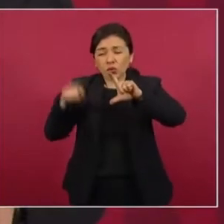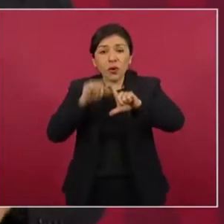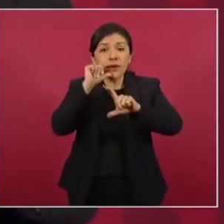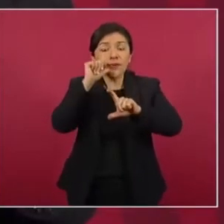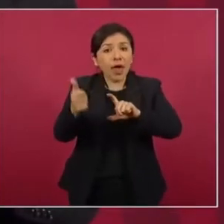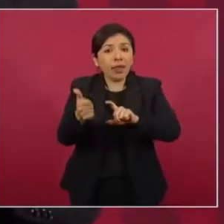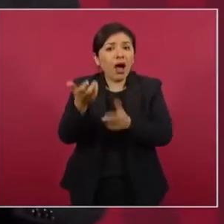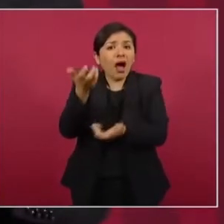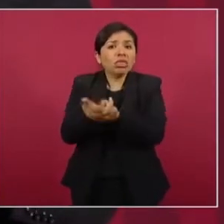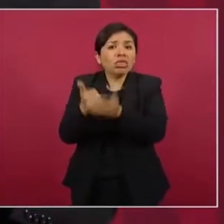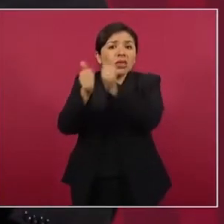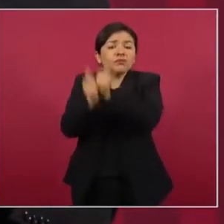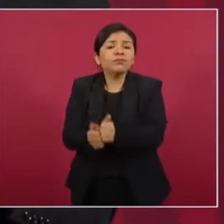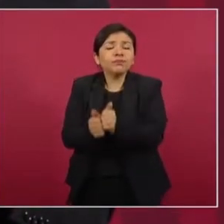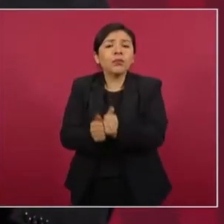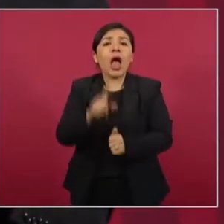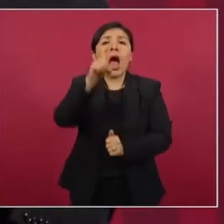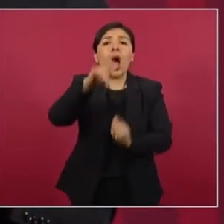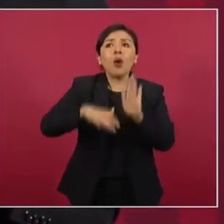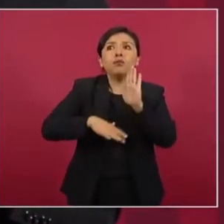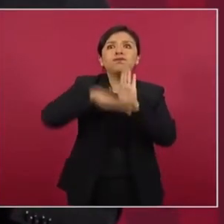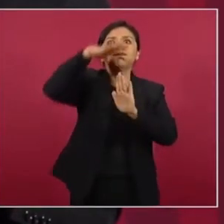estaban los vasos llenos,